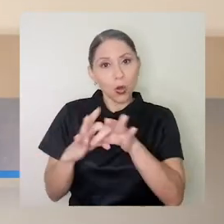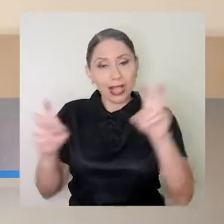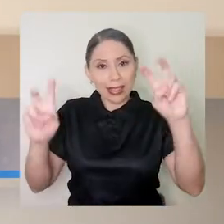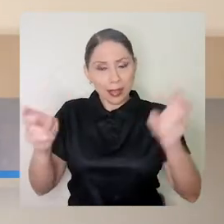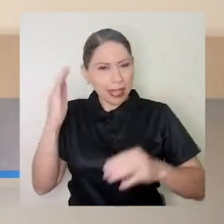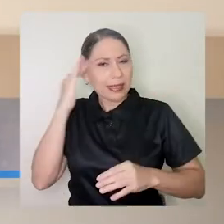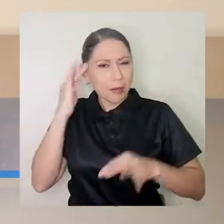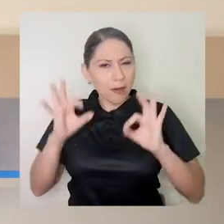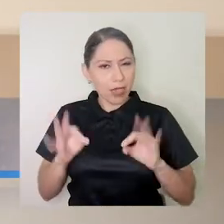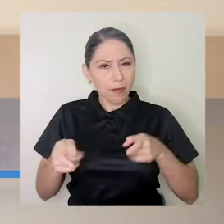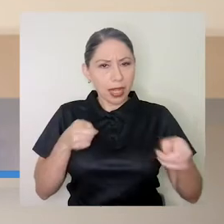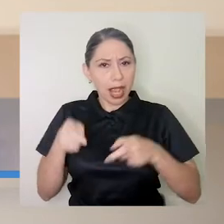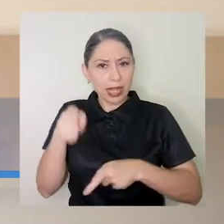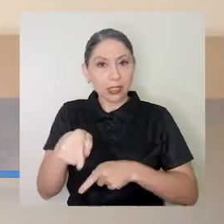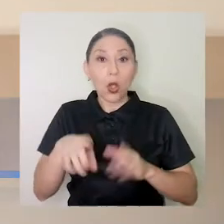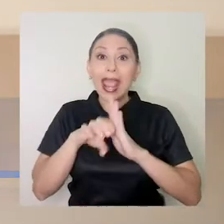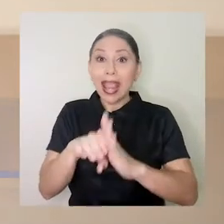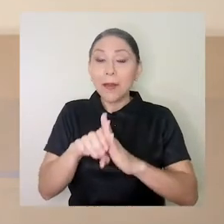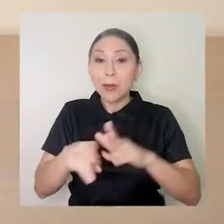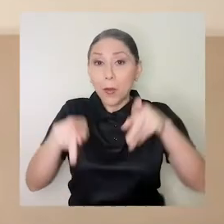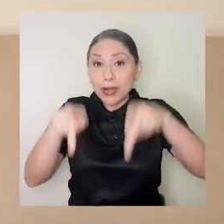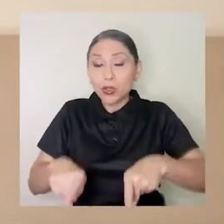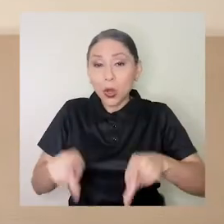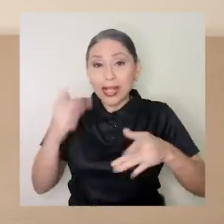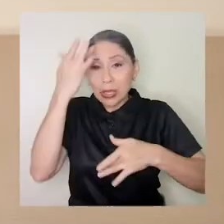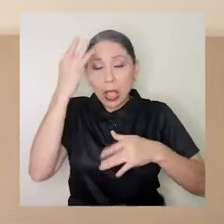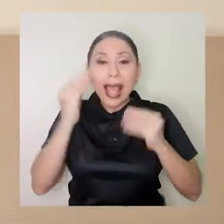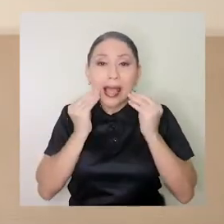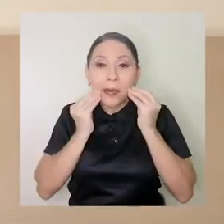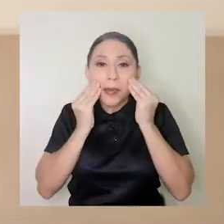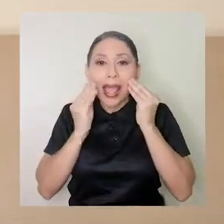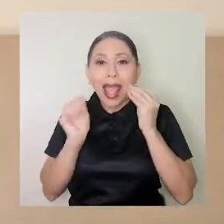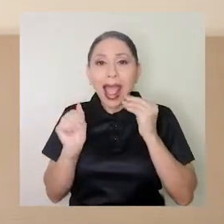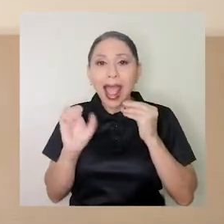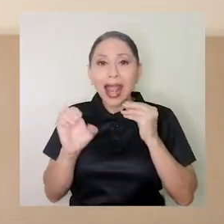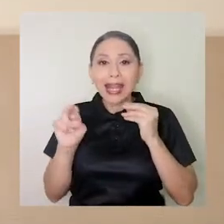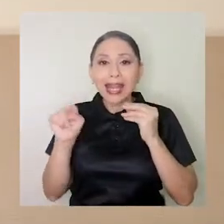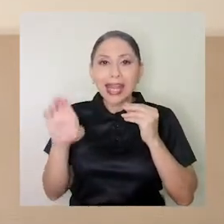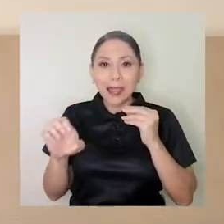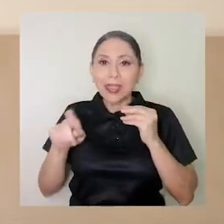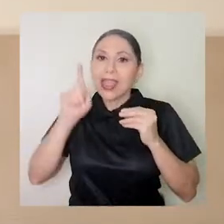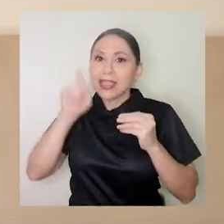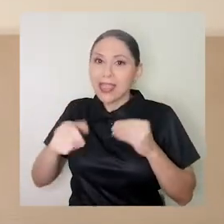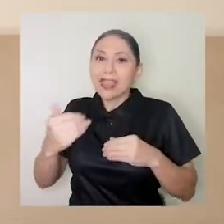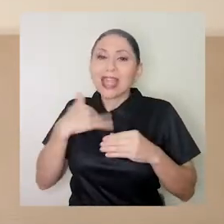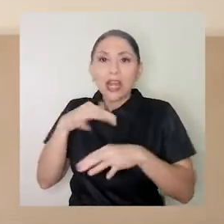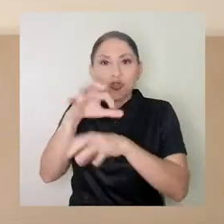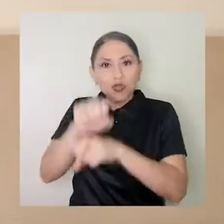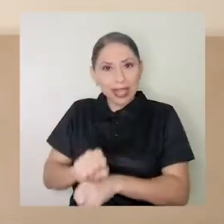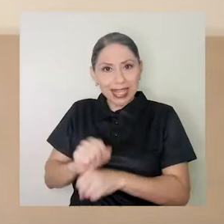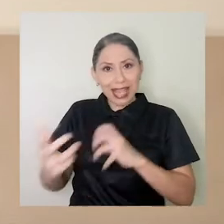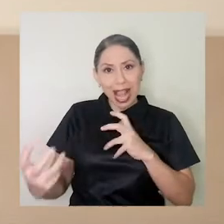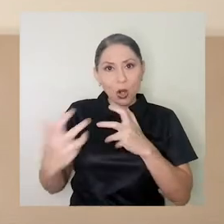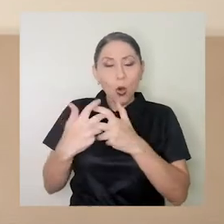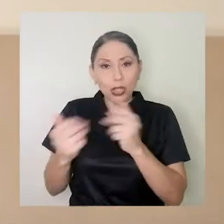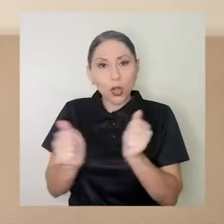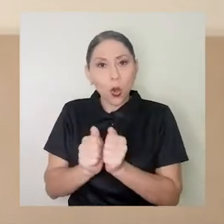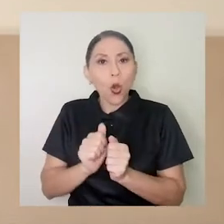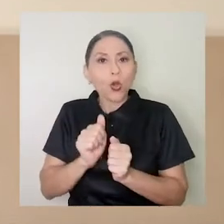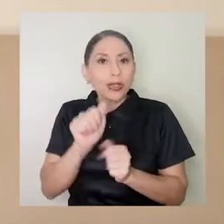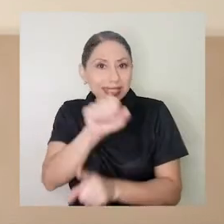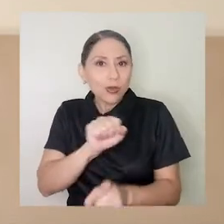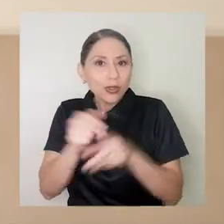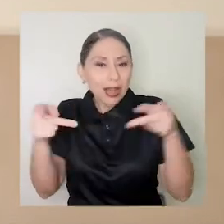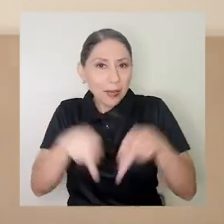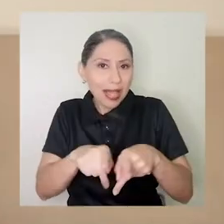bien manejar esto. Por ejemplo, pacientes con acné deben de tener su rutina acorde a sus exacerbaciones y su tratamiento de